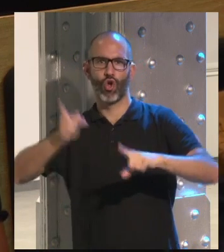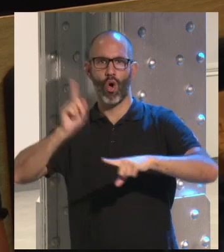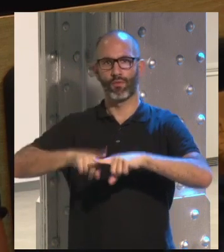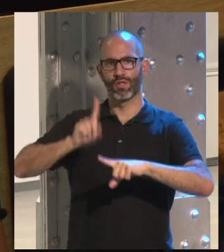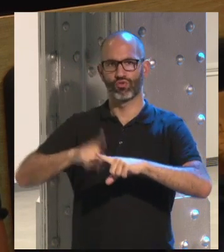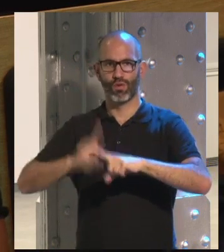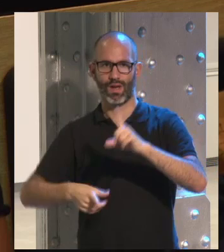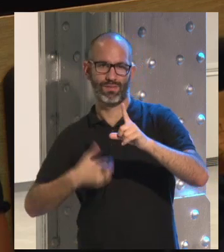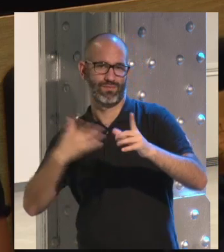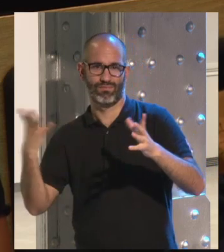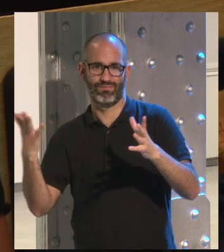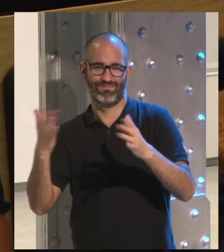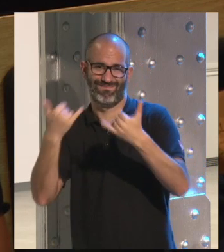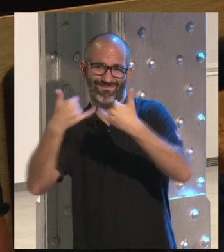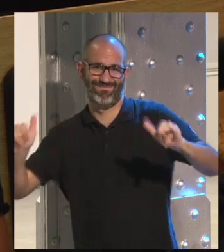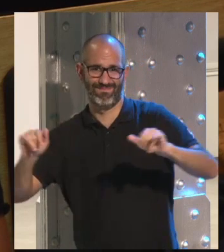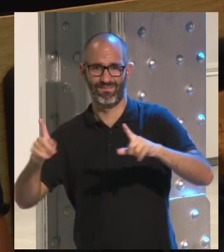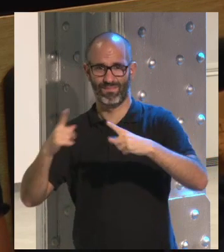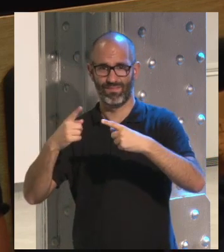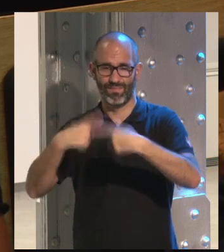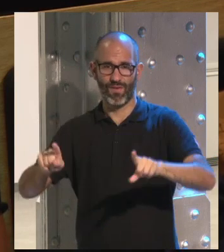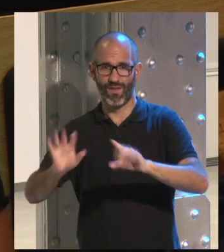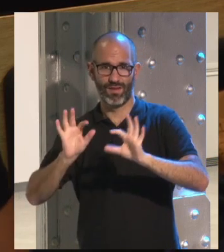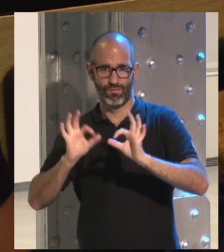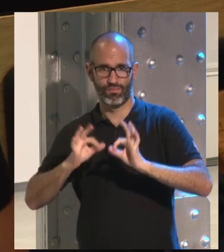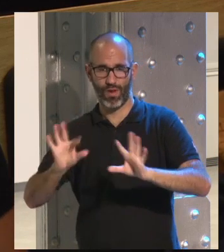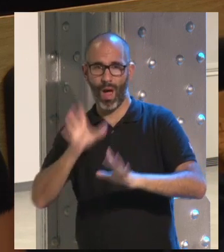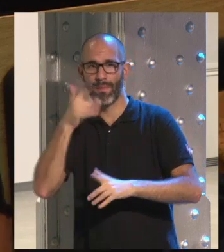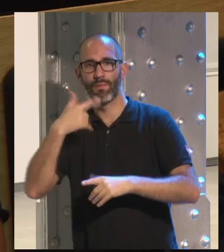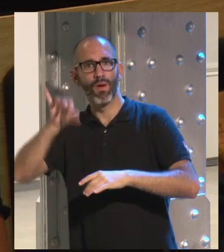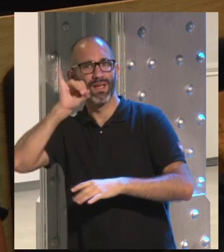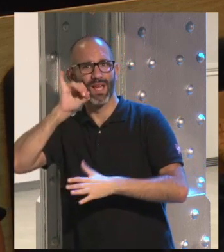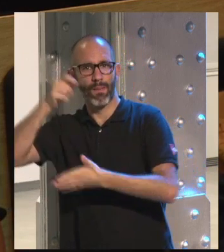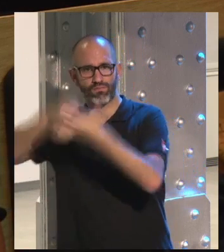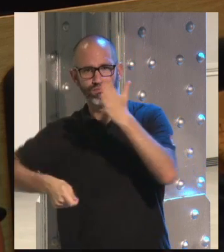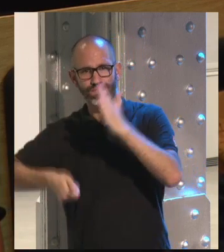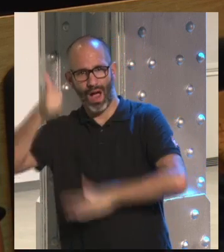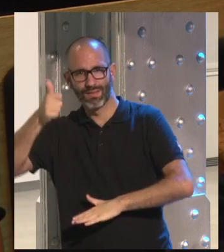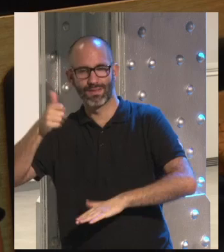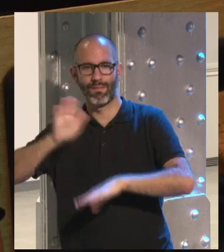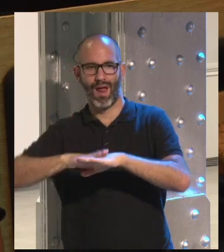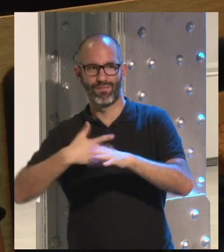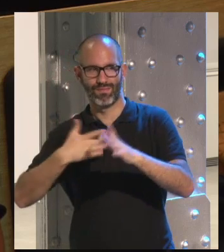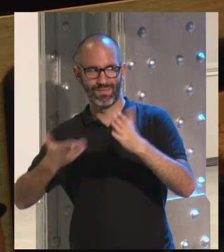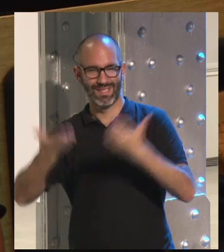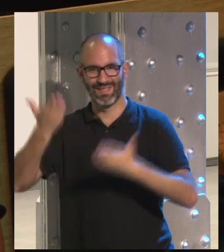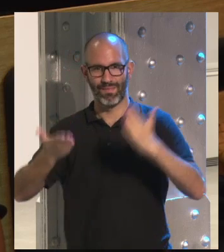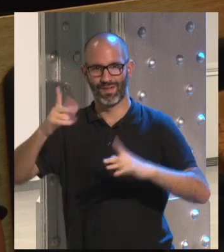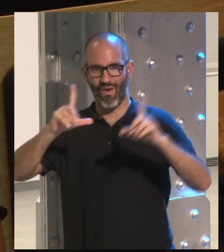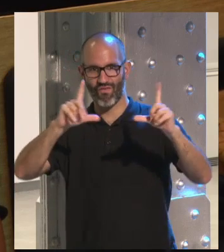no tiene esa misma línea Instagram si es más rígido porque lo notas respecto a las fotografías